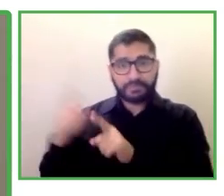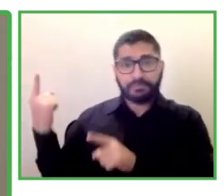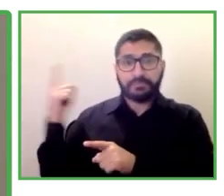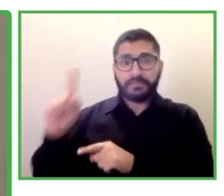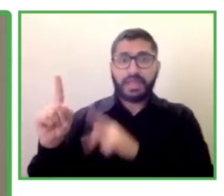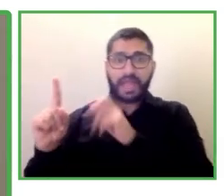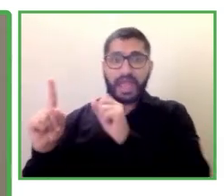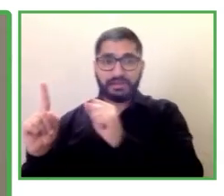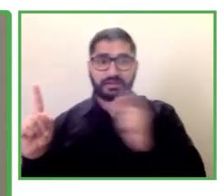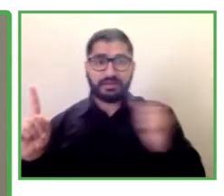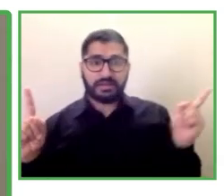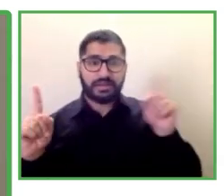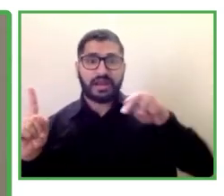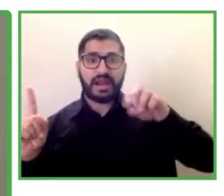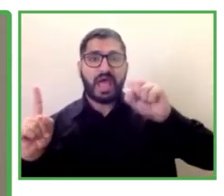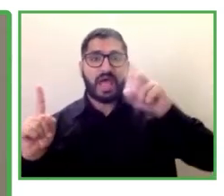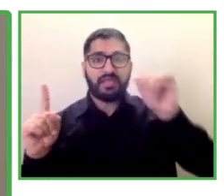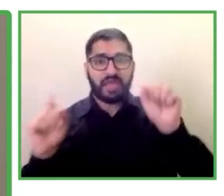Gracias